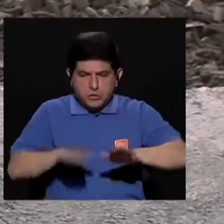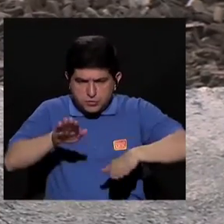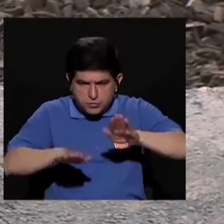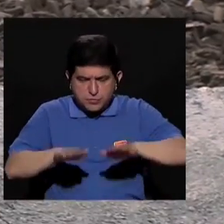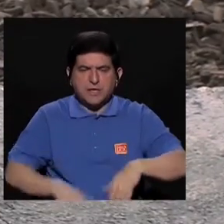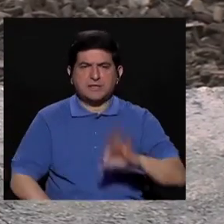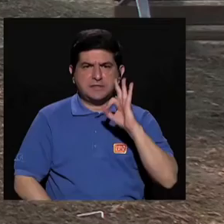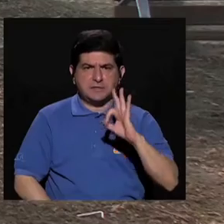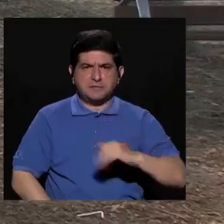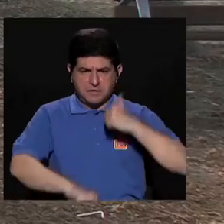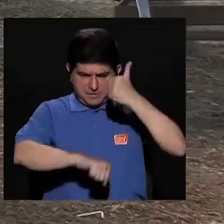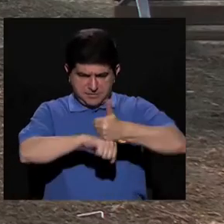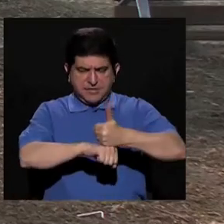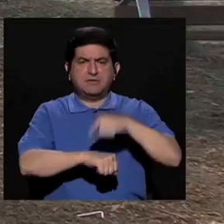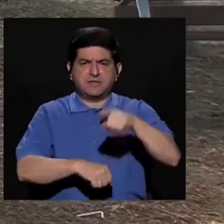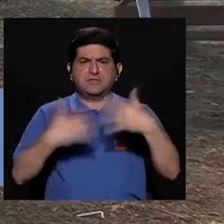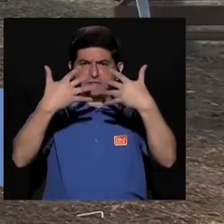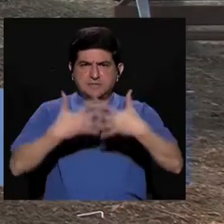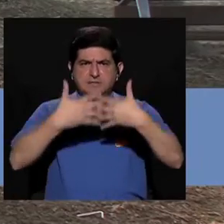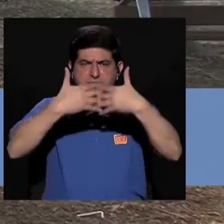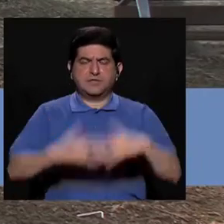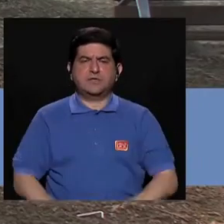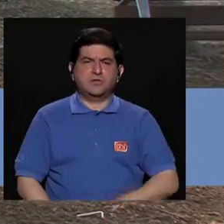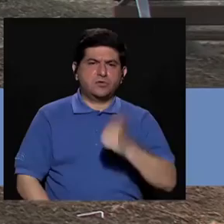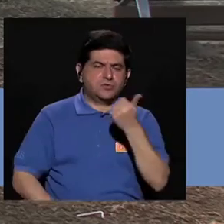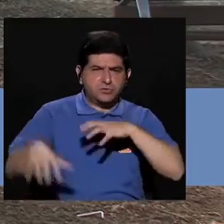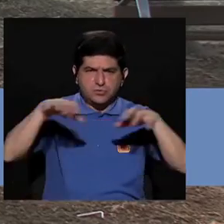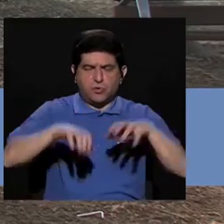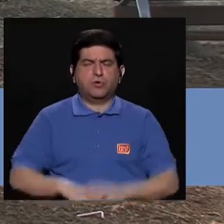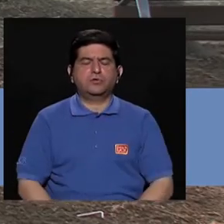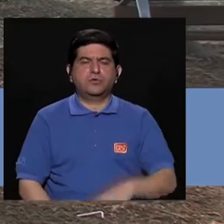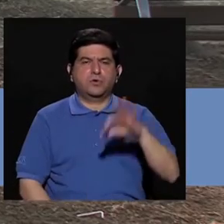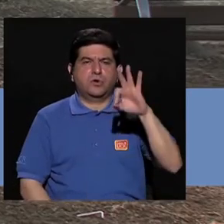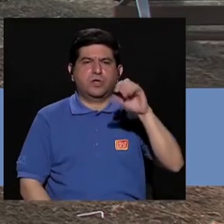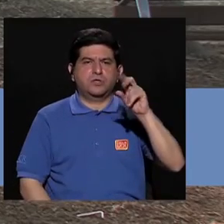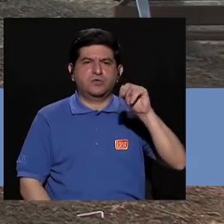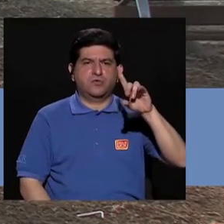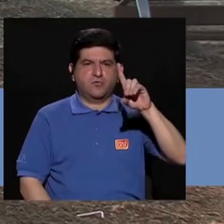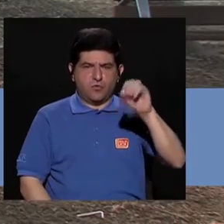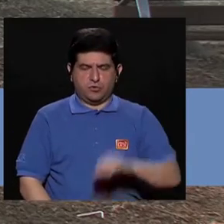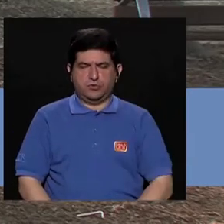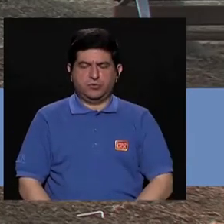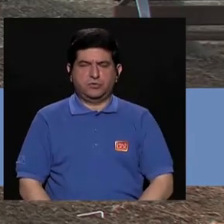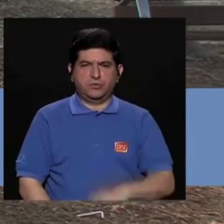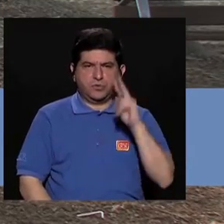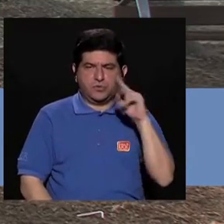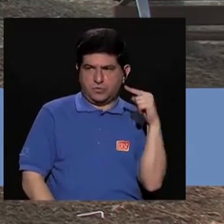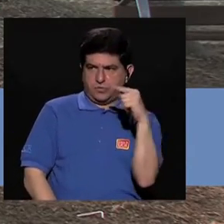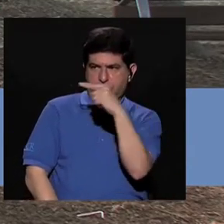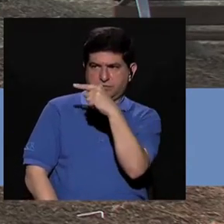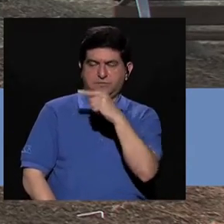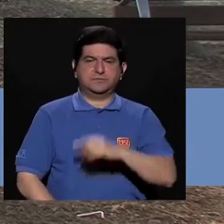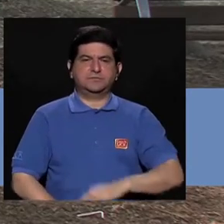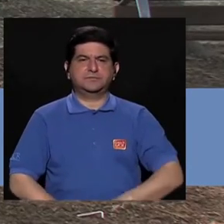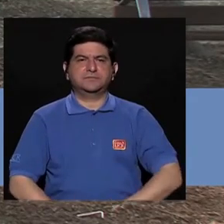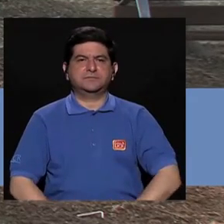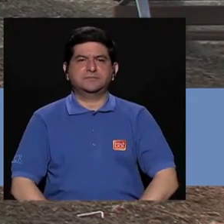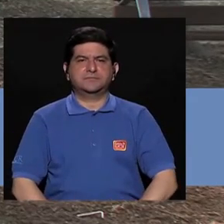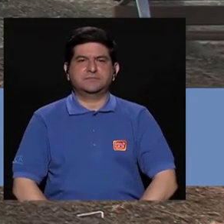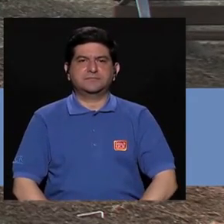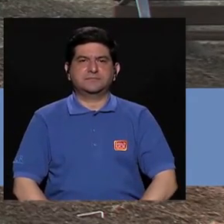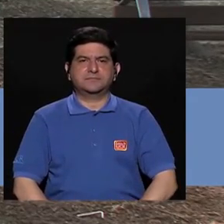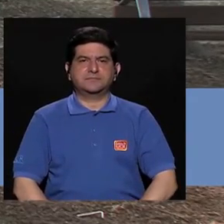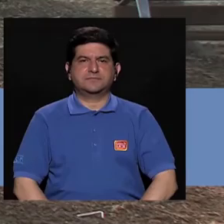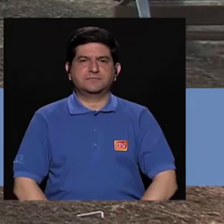puestas en la máquina. Otro ejercicio que podemos hacer son los fondos, donde lo que tenemos que hacer es agarrar los laterales y